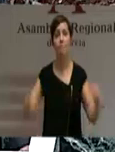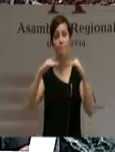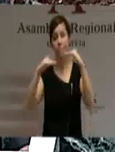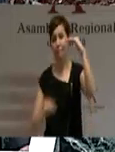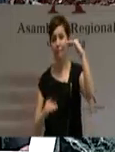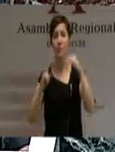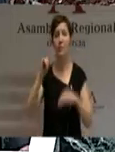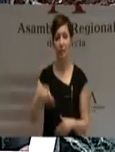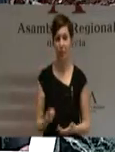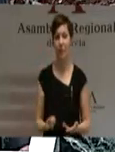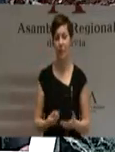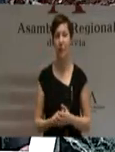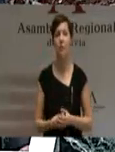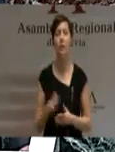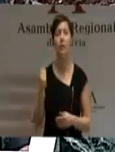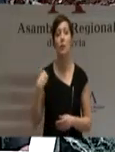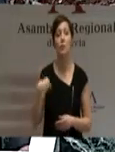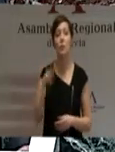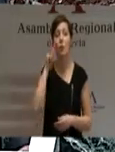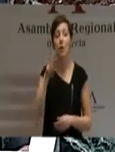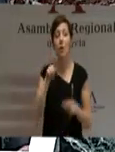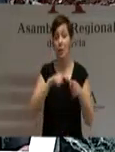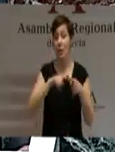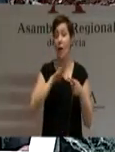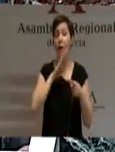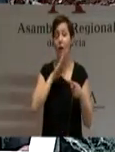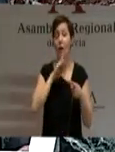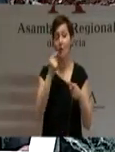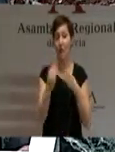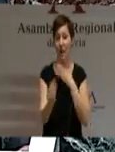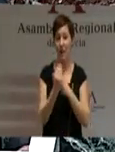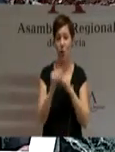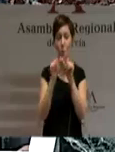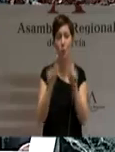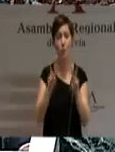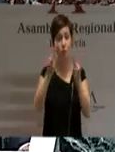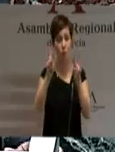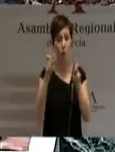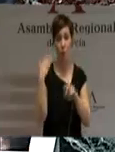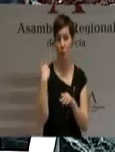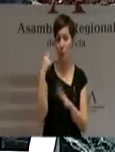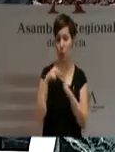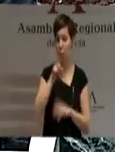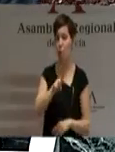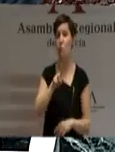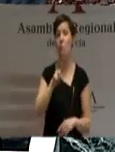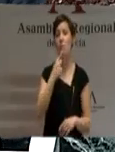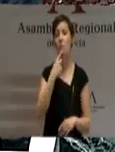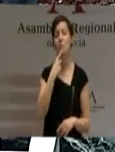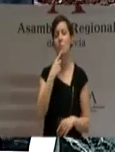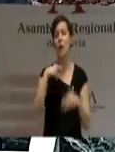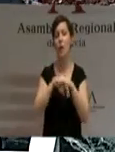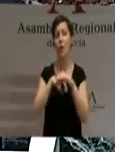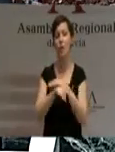Desde el punto de vista financiero, hemos de manifestar que el nuevo modelo originó una espectacular caída de los recursos, de tal